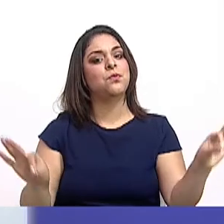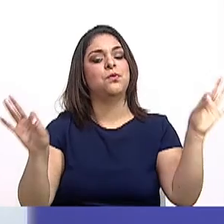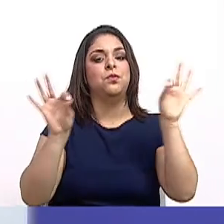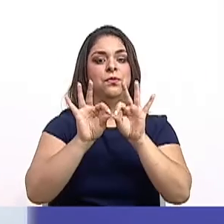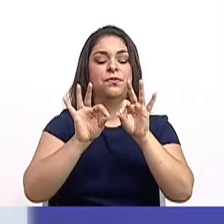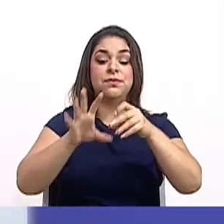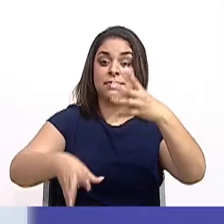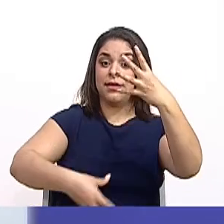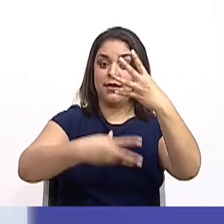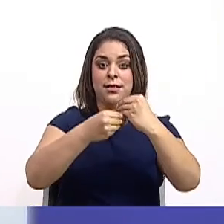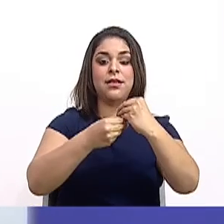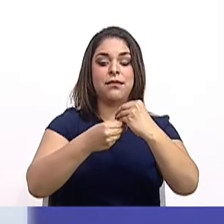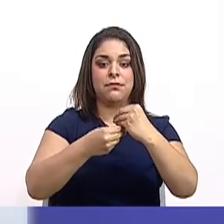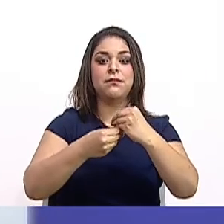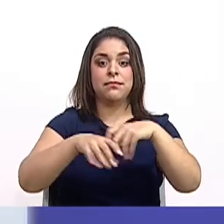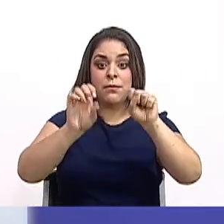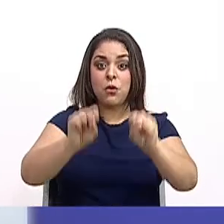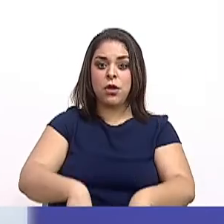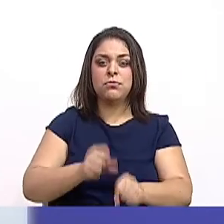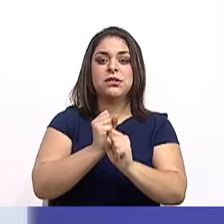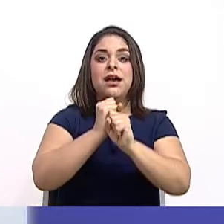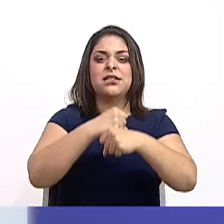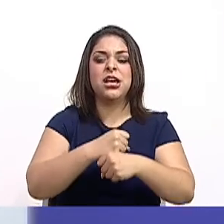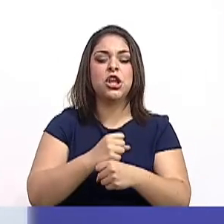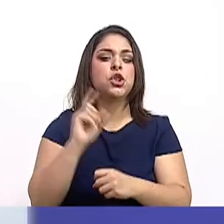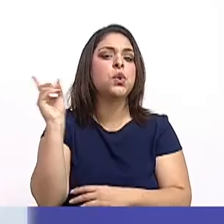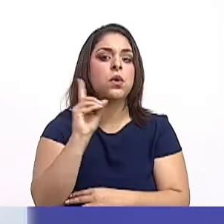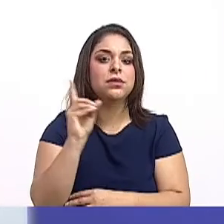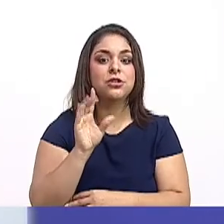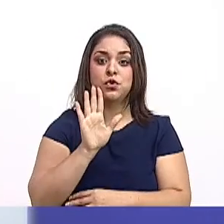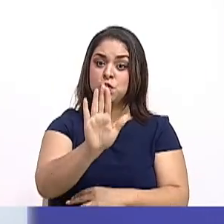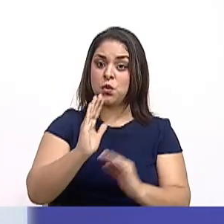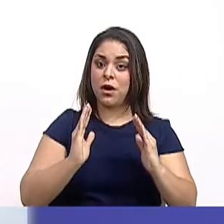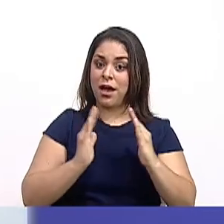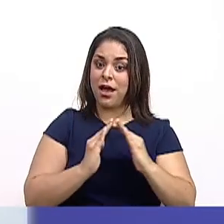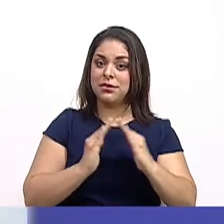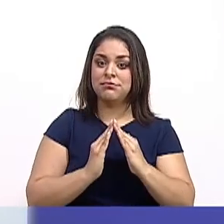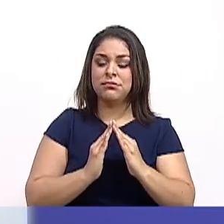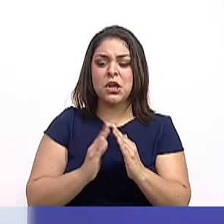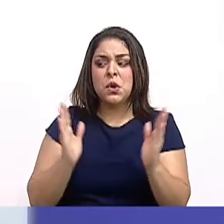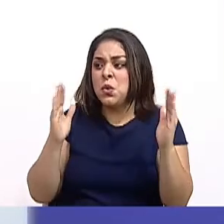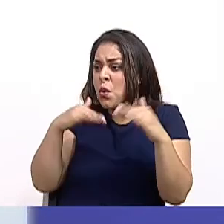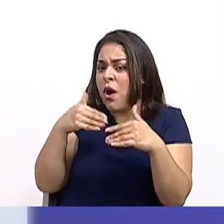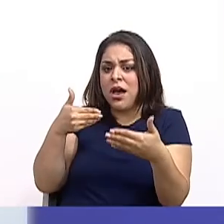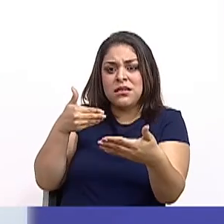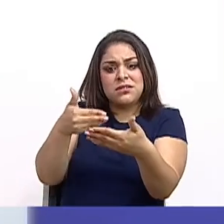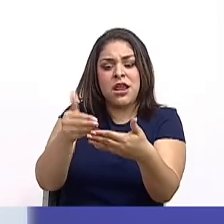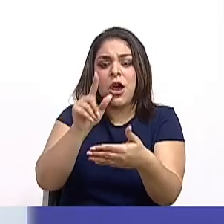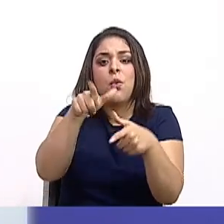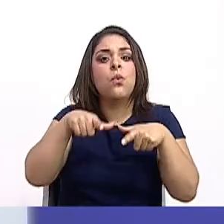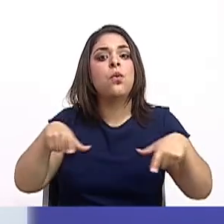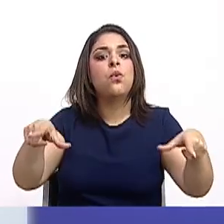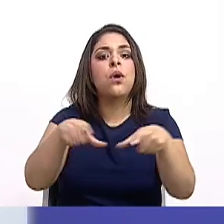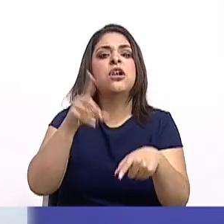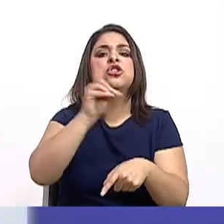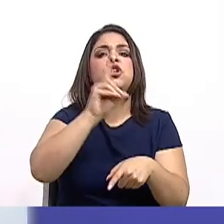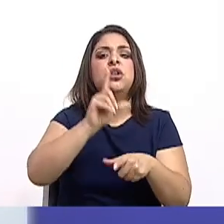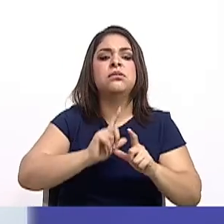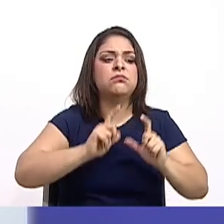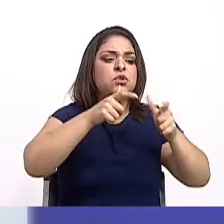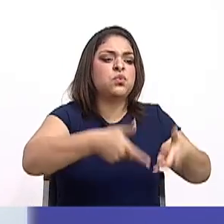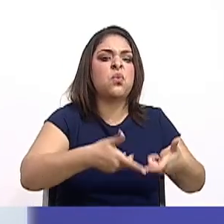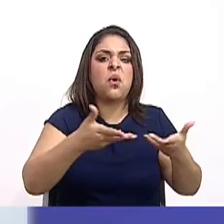además, nosotros lo podemos hacer desde la casa. Y si no tenemos cerca un lugar donde dejar esos